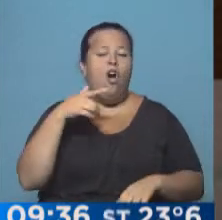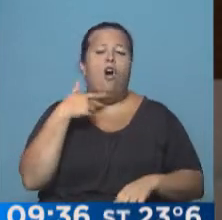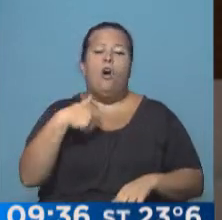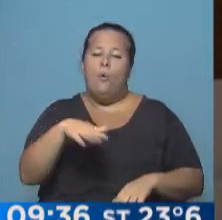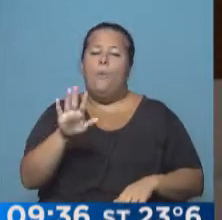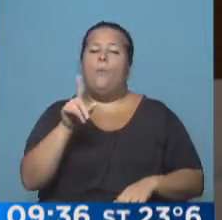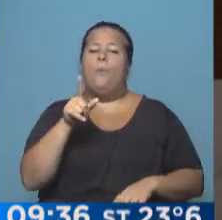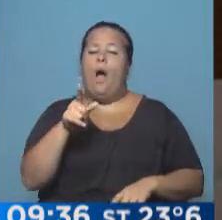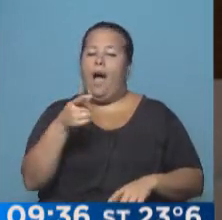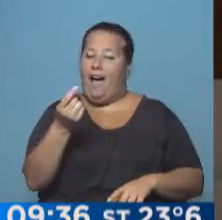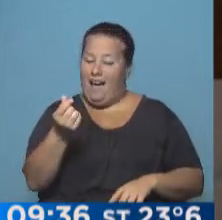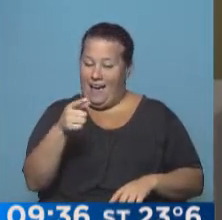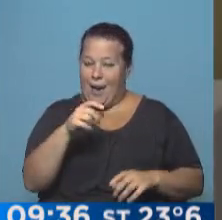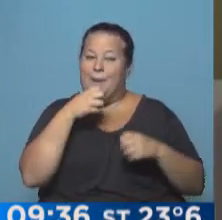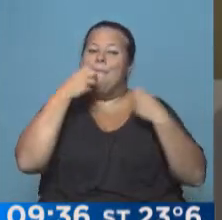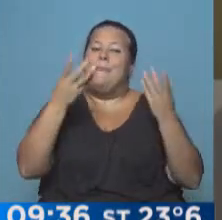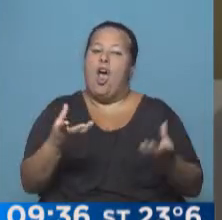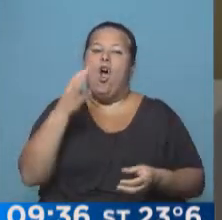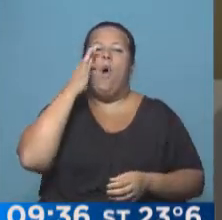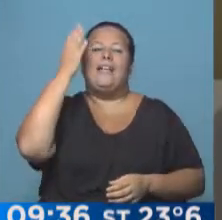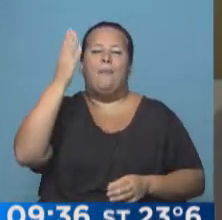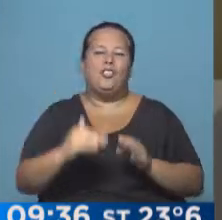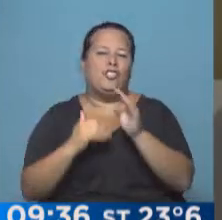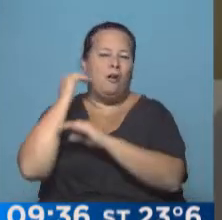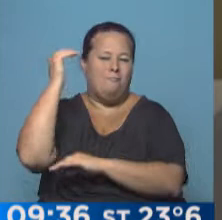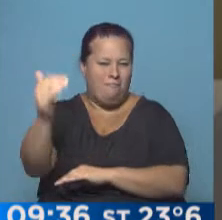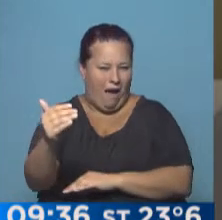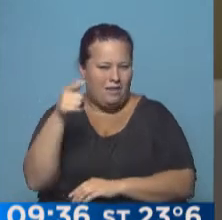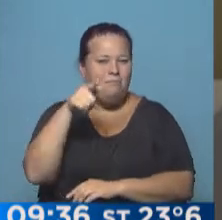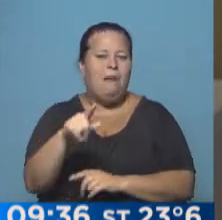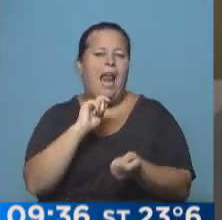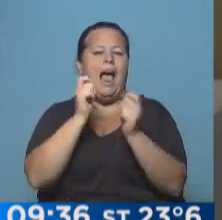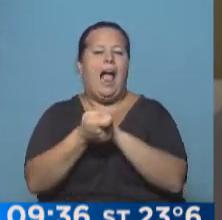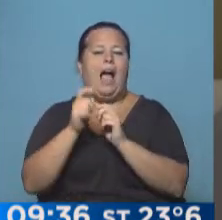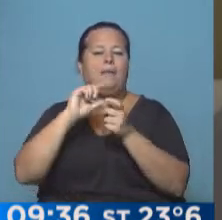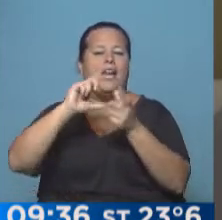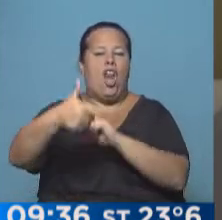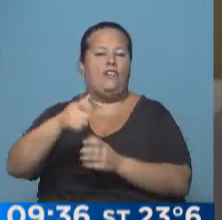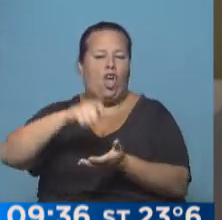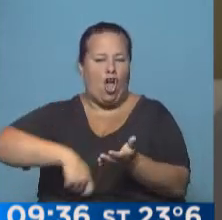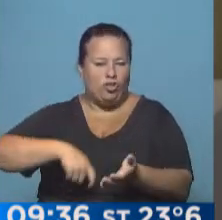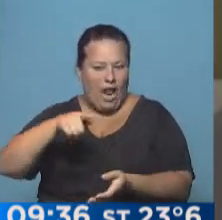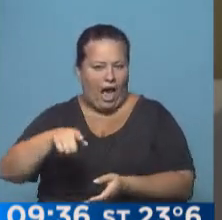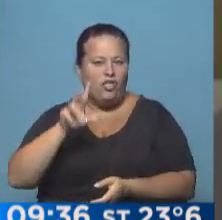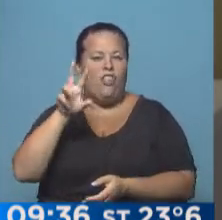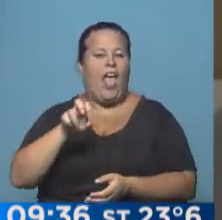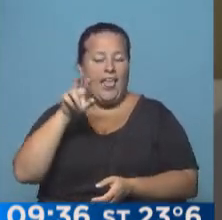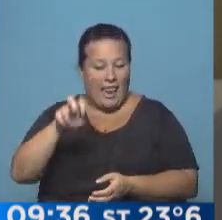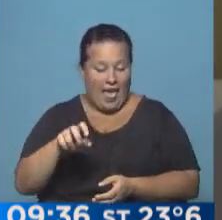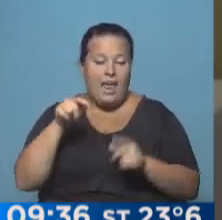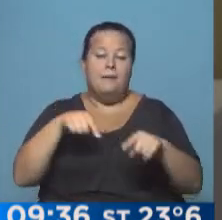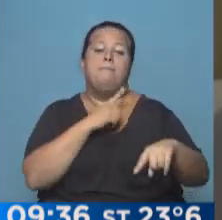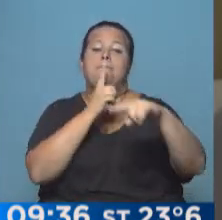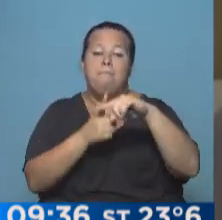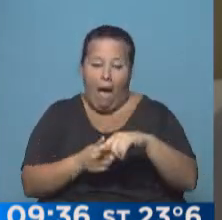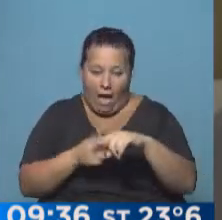están hablando de esa mejora de un 40% para renovar los contratos de alquileres. A esto hay